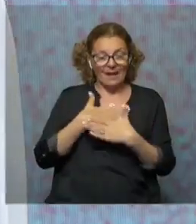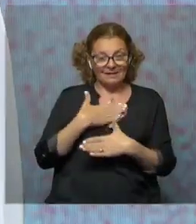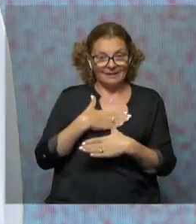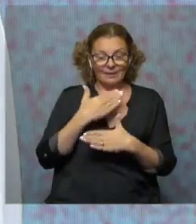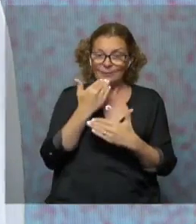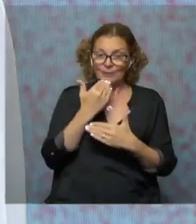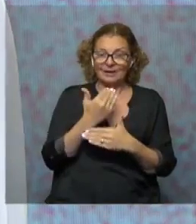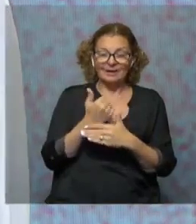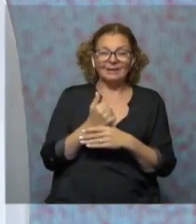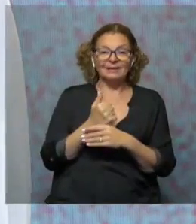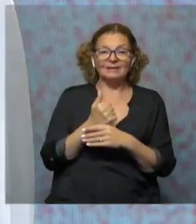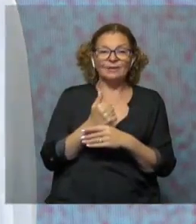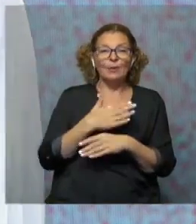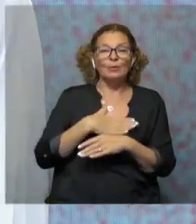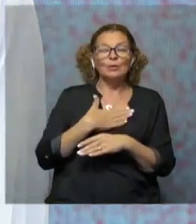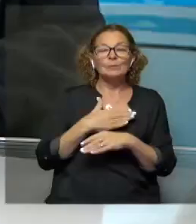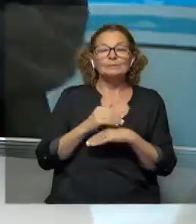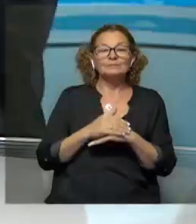Muchas gracias. Muchísimas gracias, ¿eh? Un gusto. Un abrazo arriba, Carlos. Un abrazo Un Un